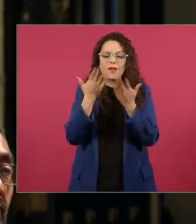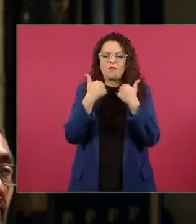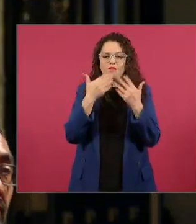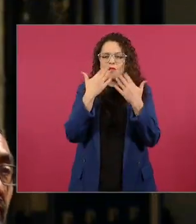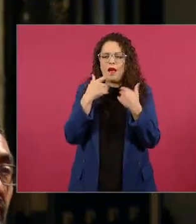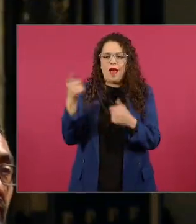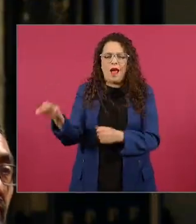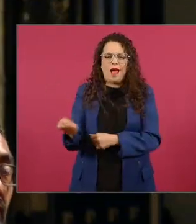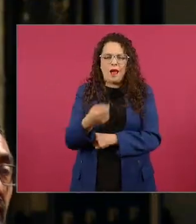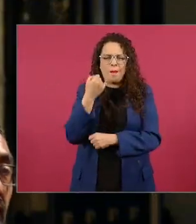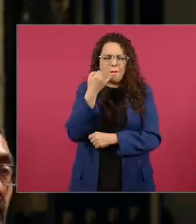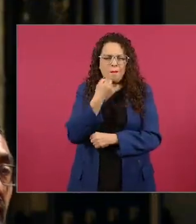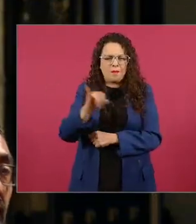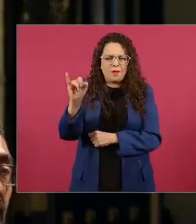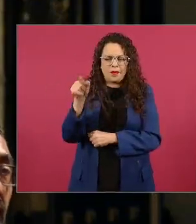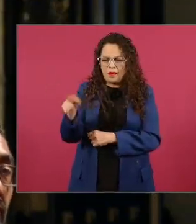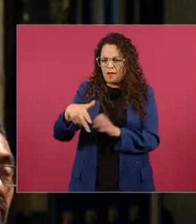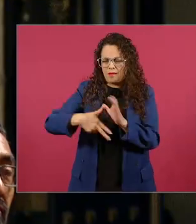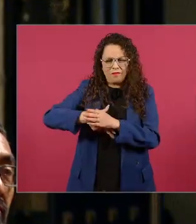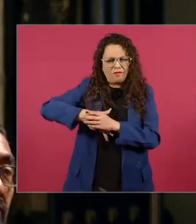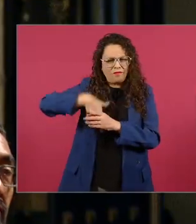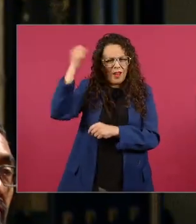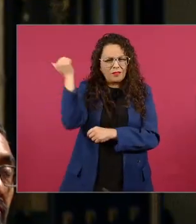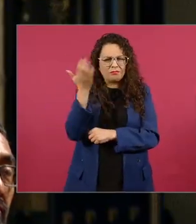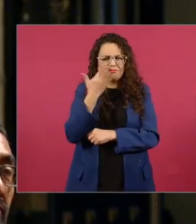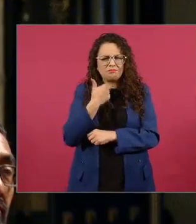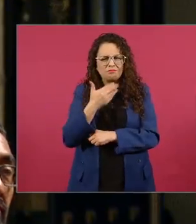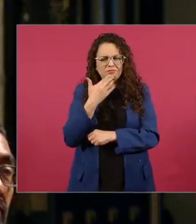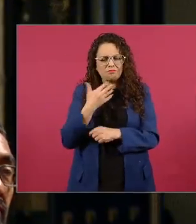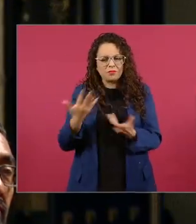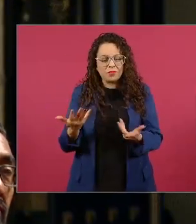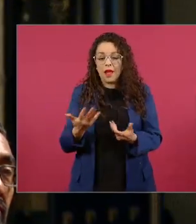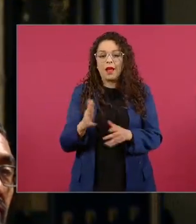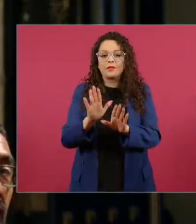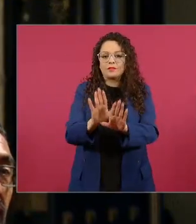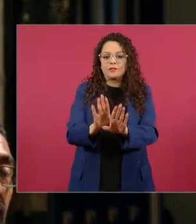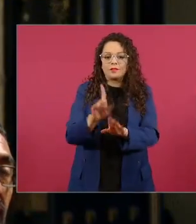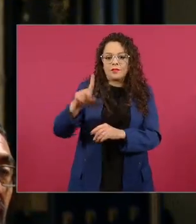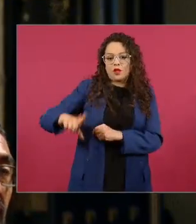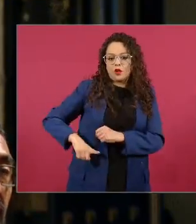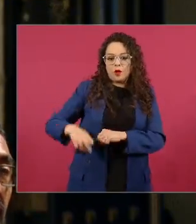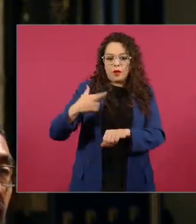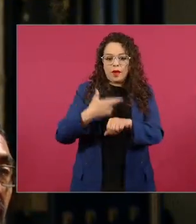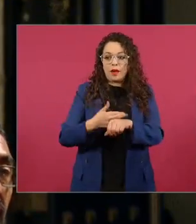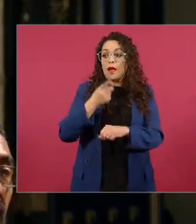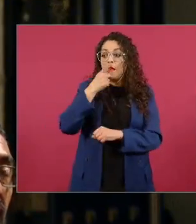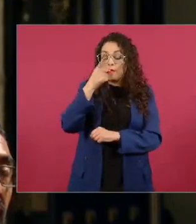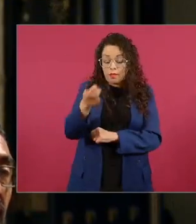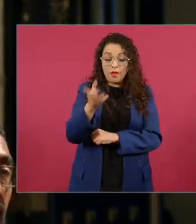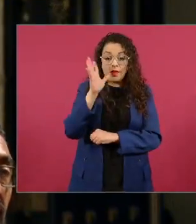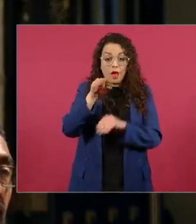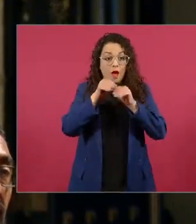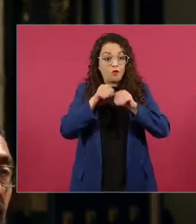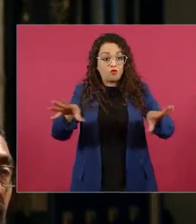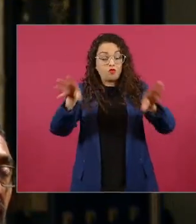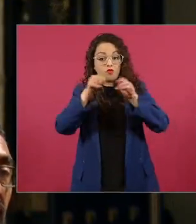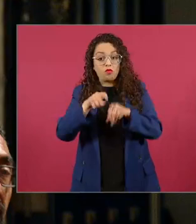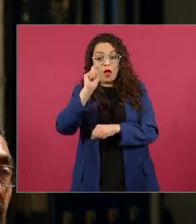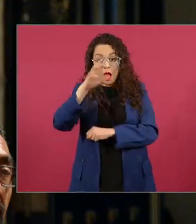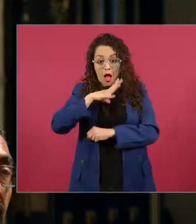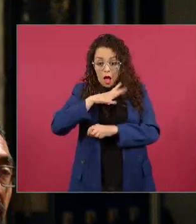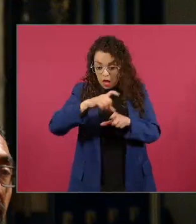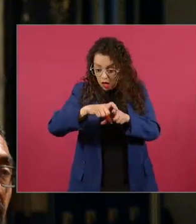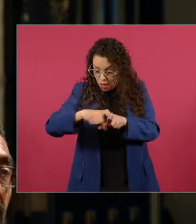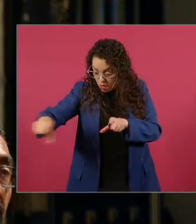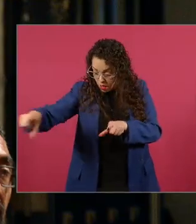algunos que se está haciendo en secreto cuando bueno hasta creo que el gobernador hizo campaña hablando del tema de la reubicación de los rieles del ferrocarril